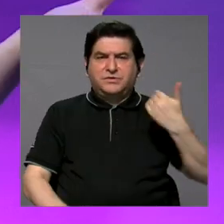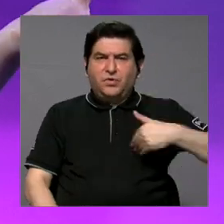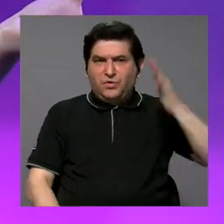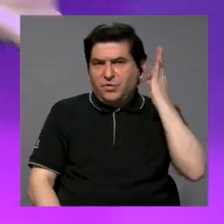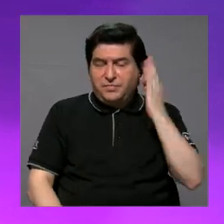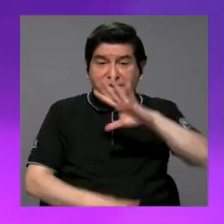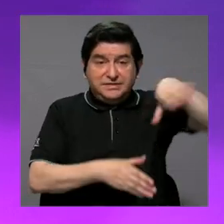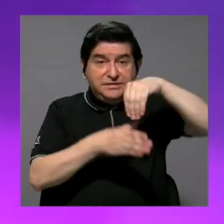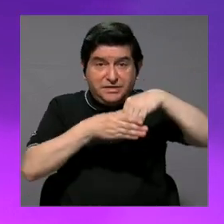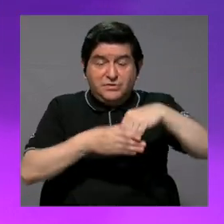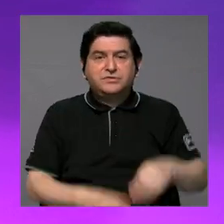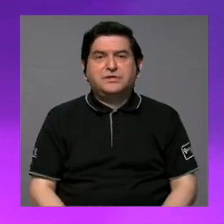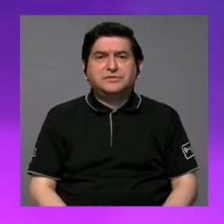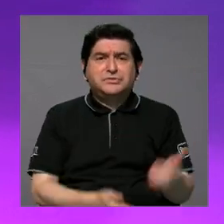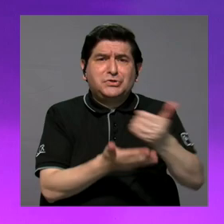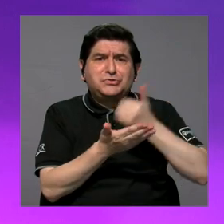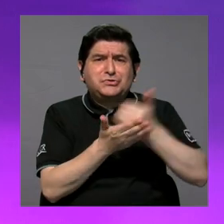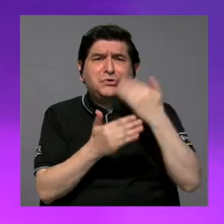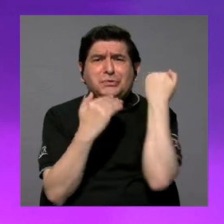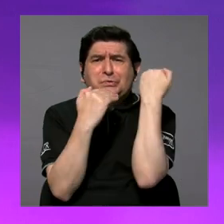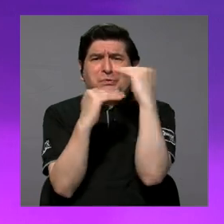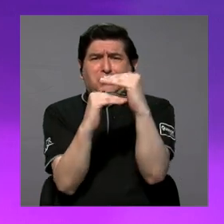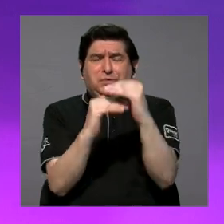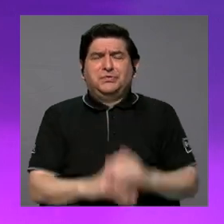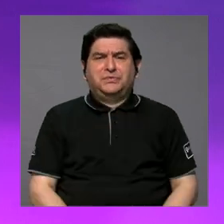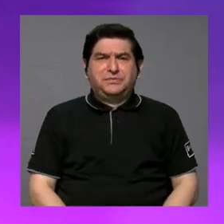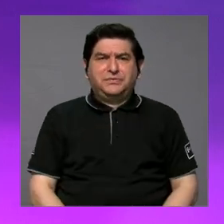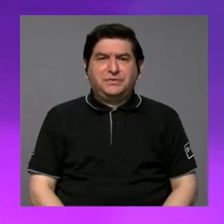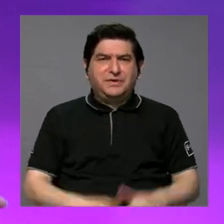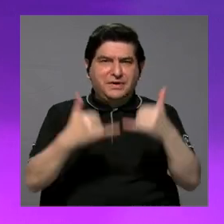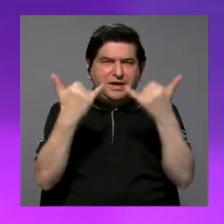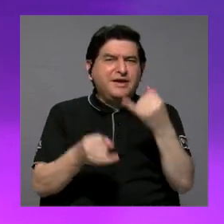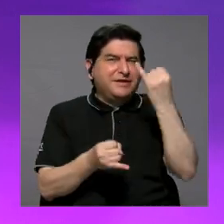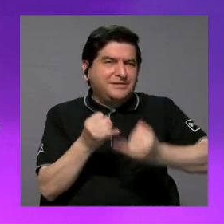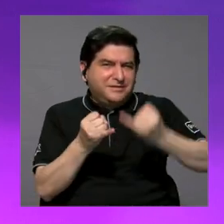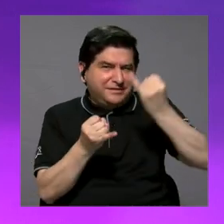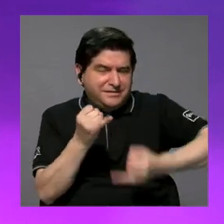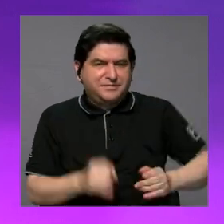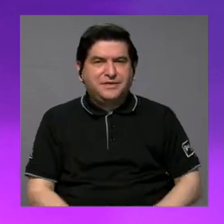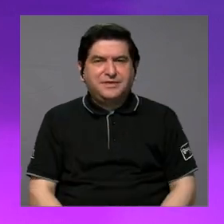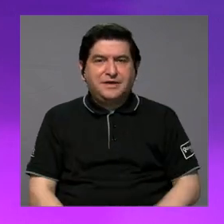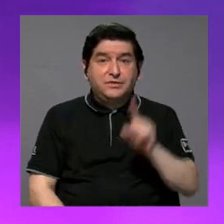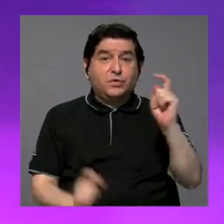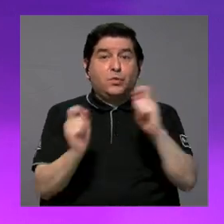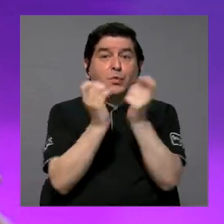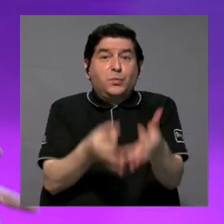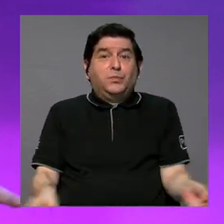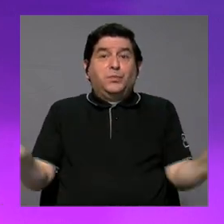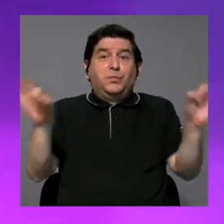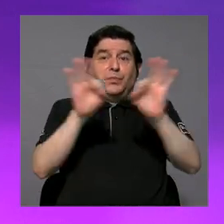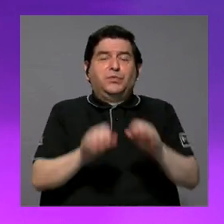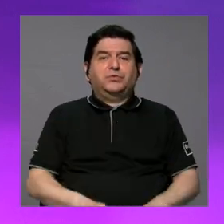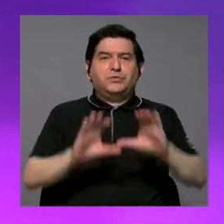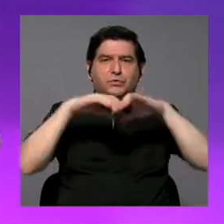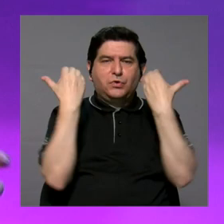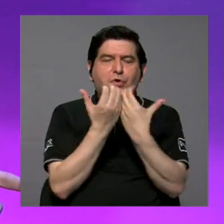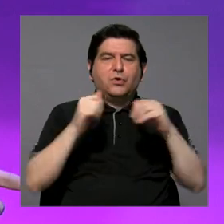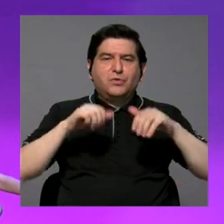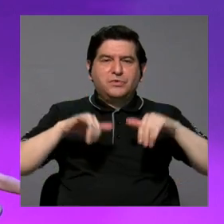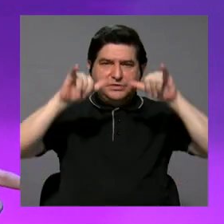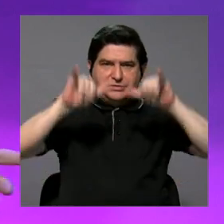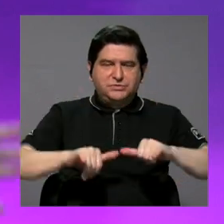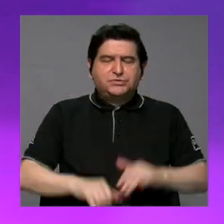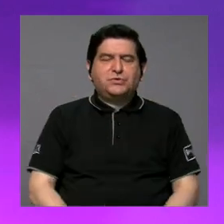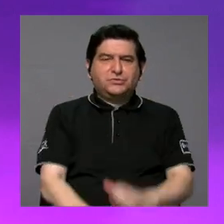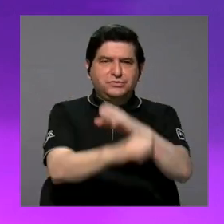en un contexto en el cual los recursos son muy limitados. Y con esto ya voy a ir cerrando, porque hay un punto importante, la Comisión Permanente Especial de